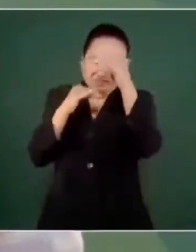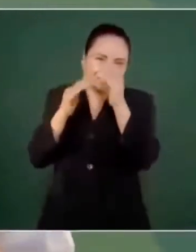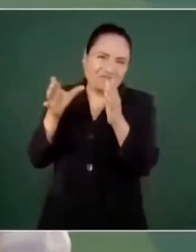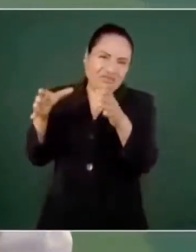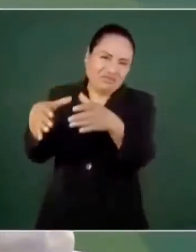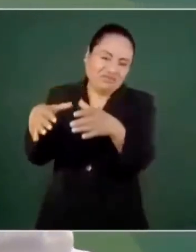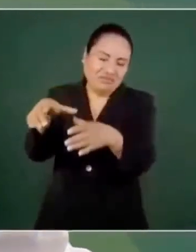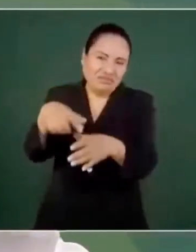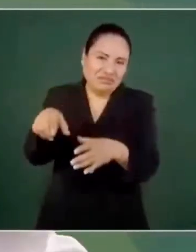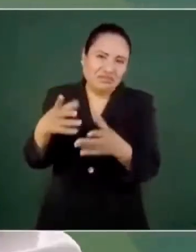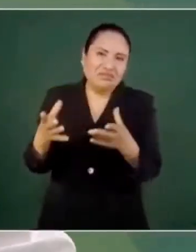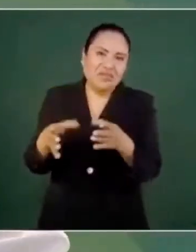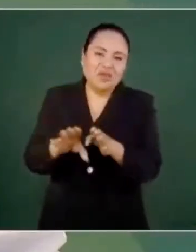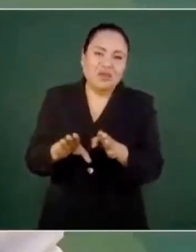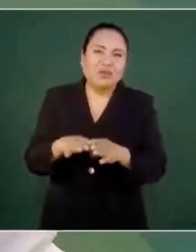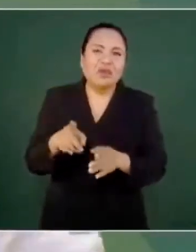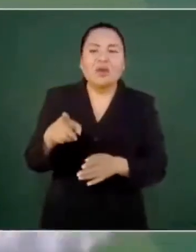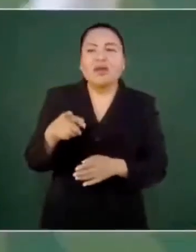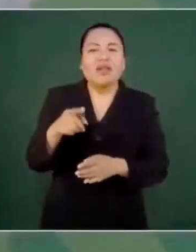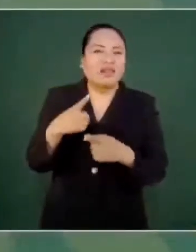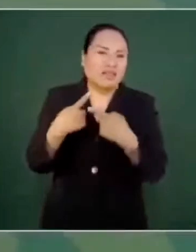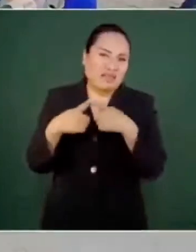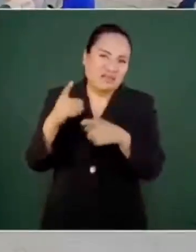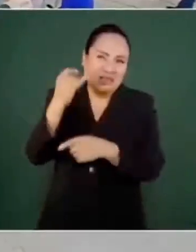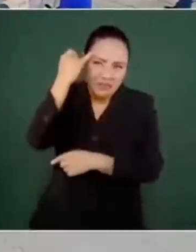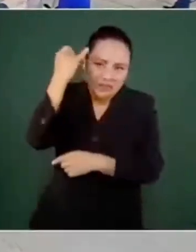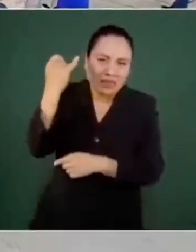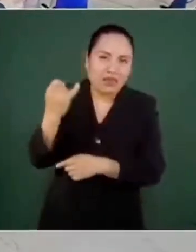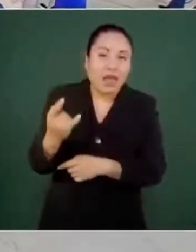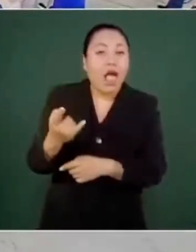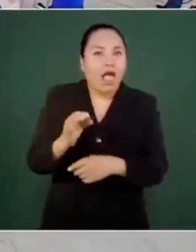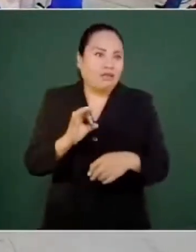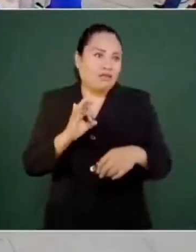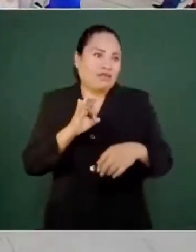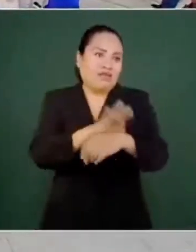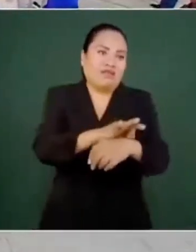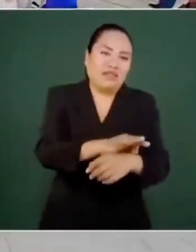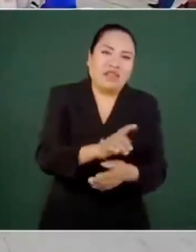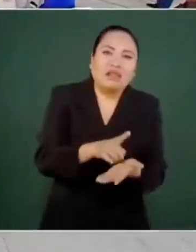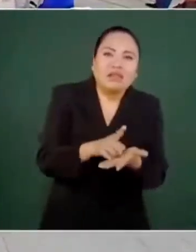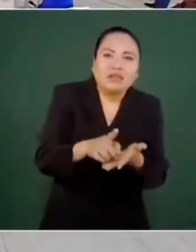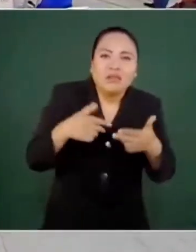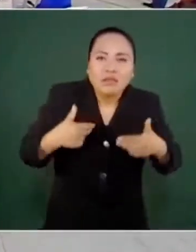feministas, se vuelven defensores de los derechos humanos,